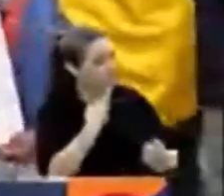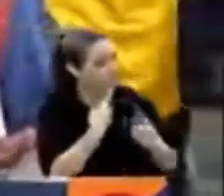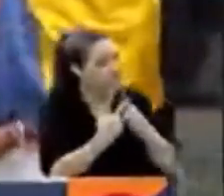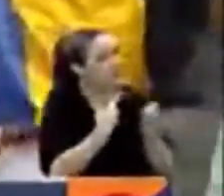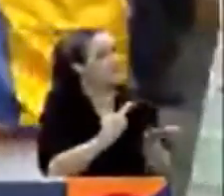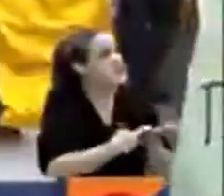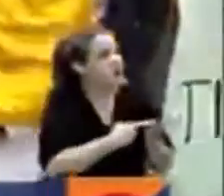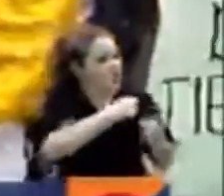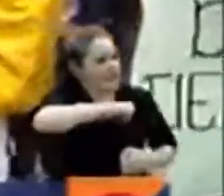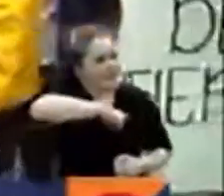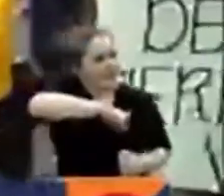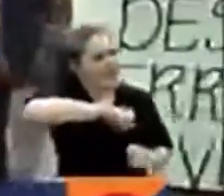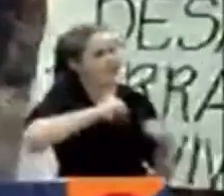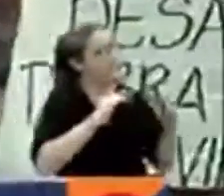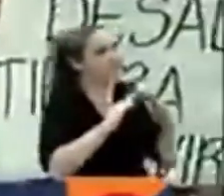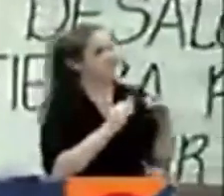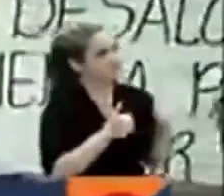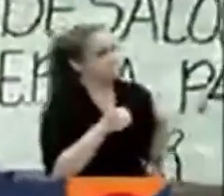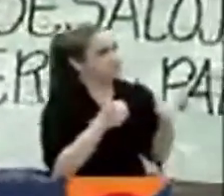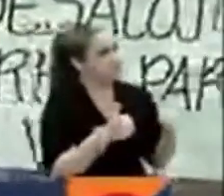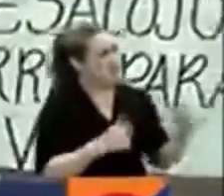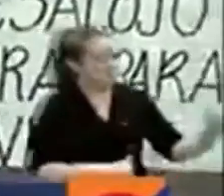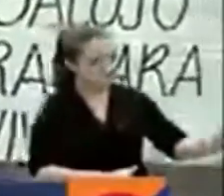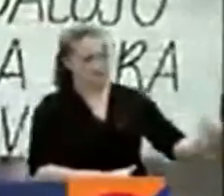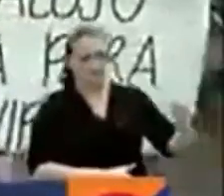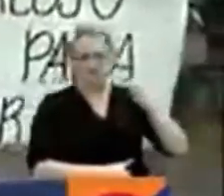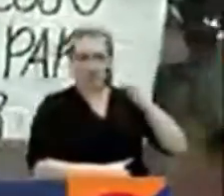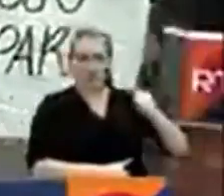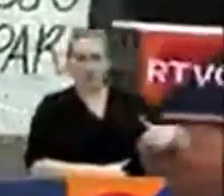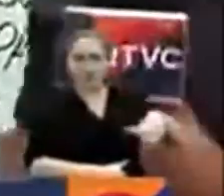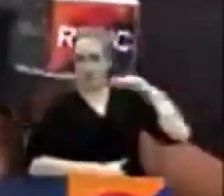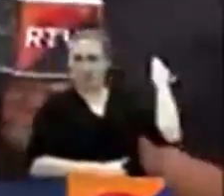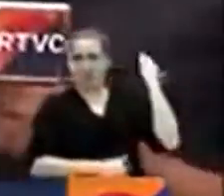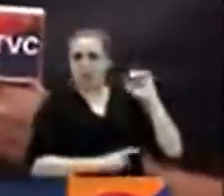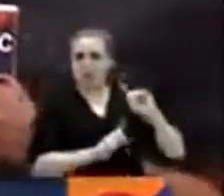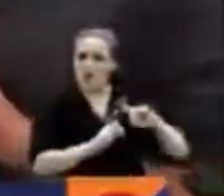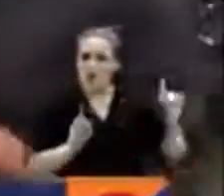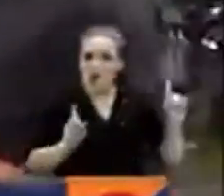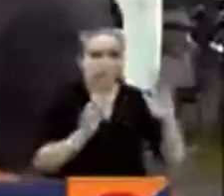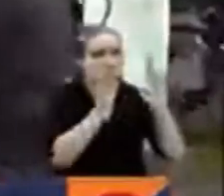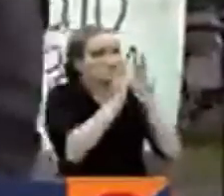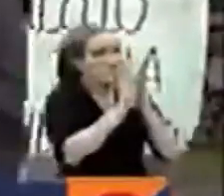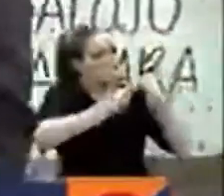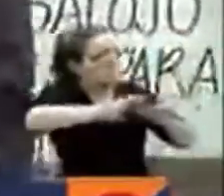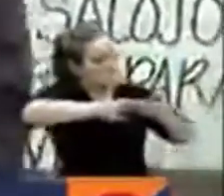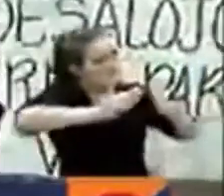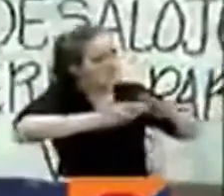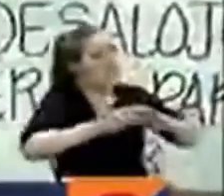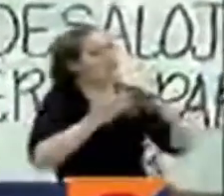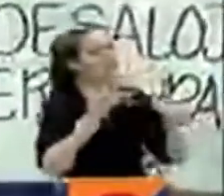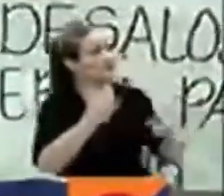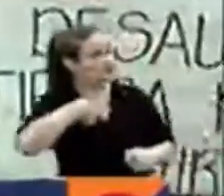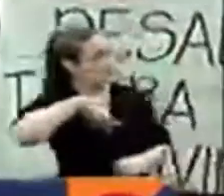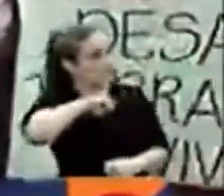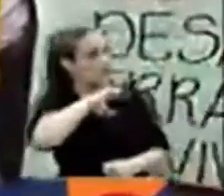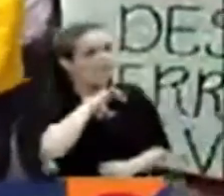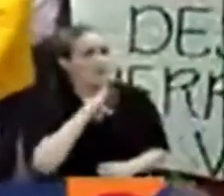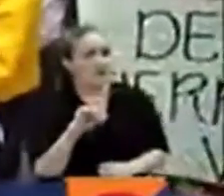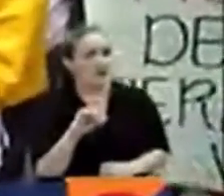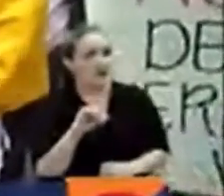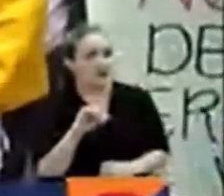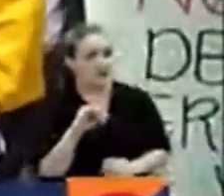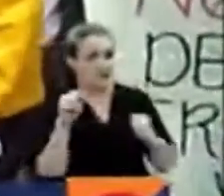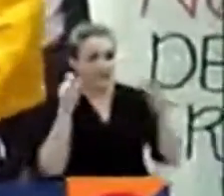derecho a una vivienda digna, no al desalojo. Colombia quiere paz, también somos Cali. Justamente en este sector